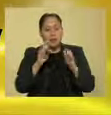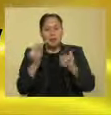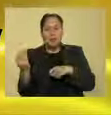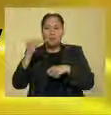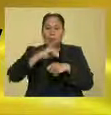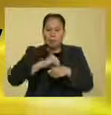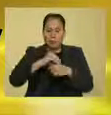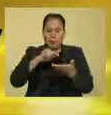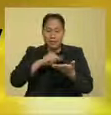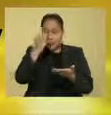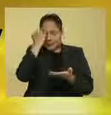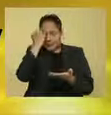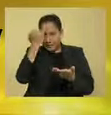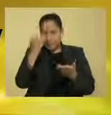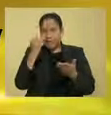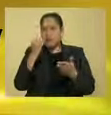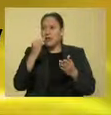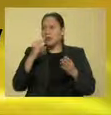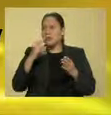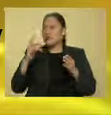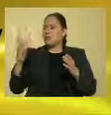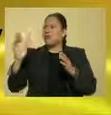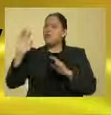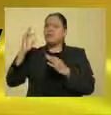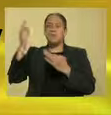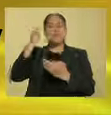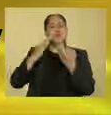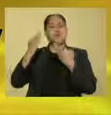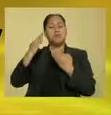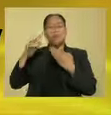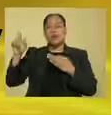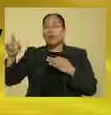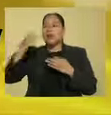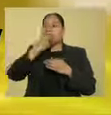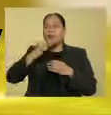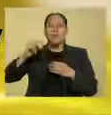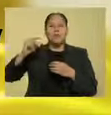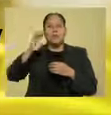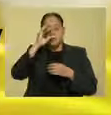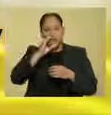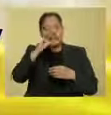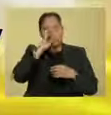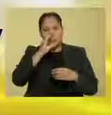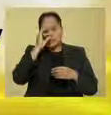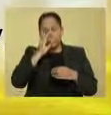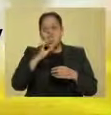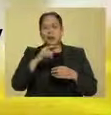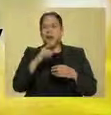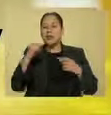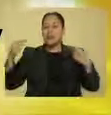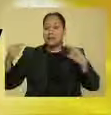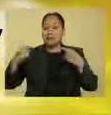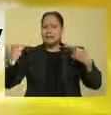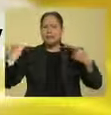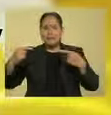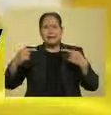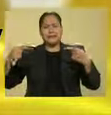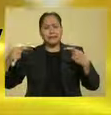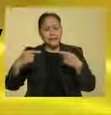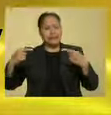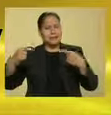de una plenitud para uno y una cierta limitación para la otra, también estaba generando cada vez más